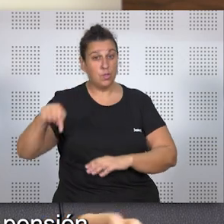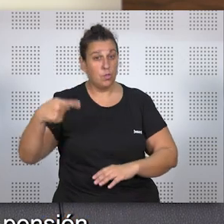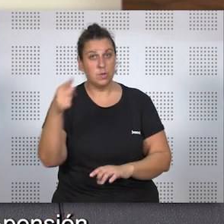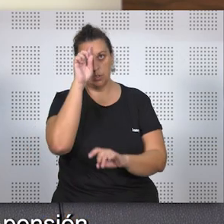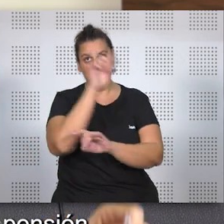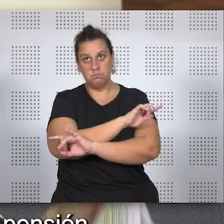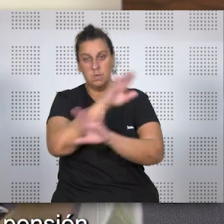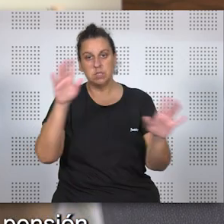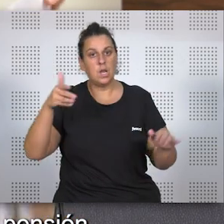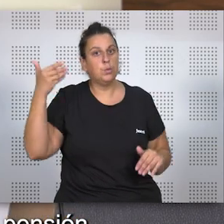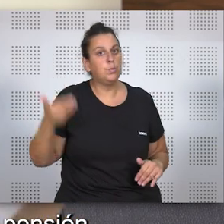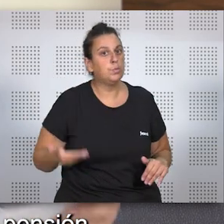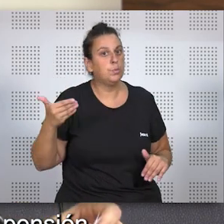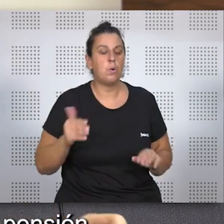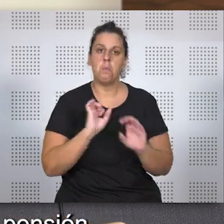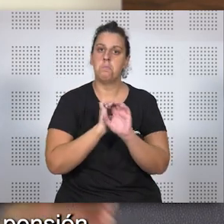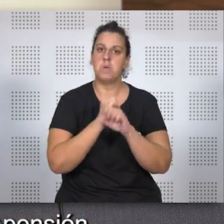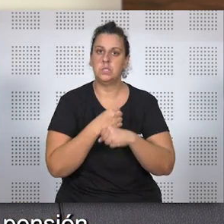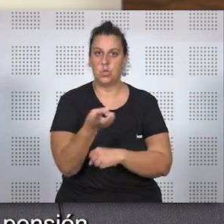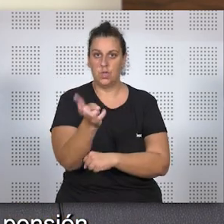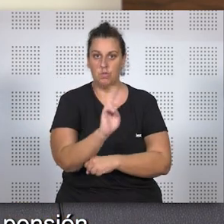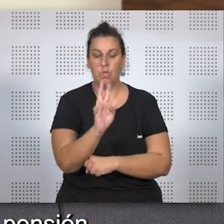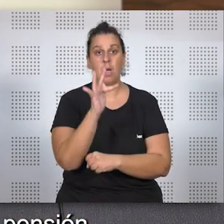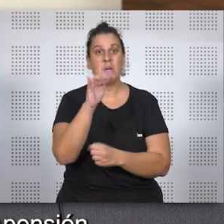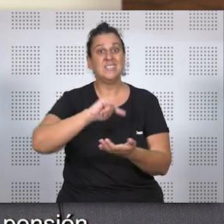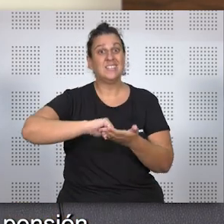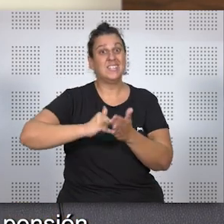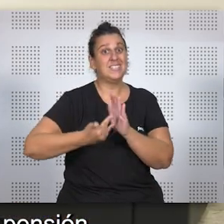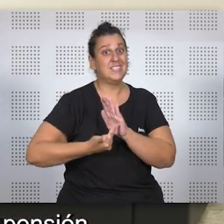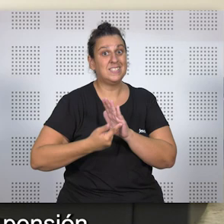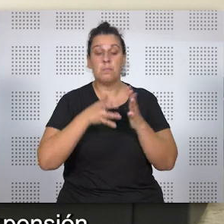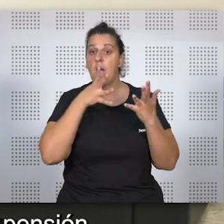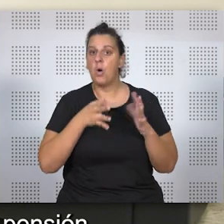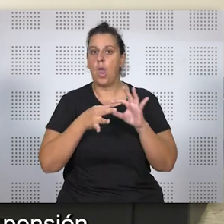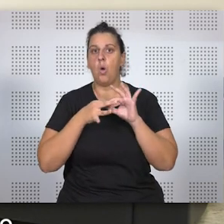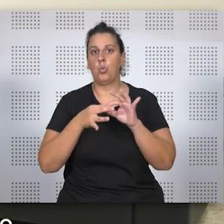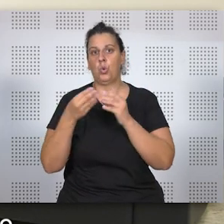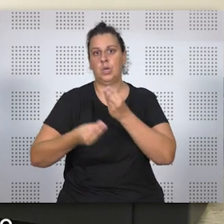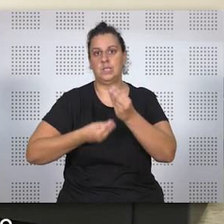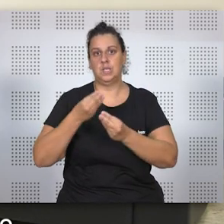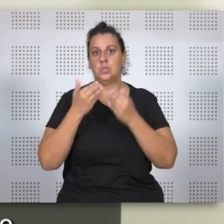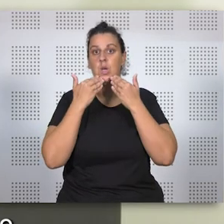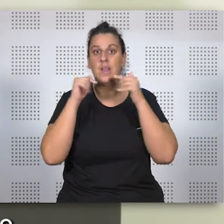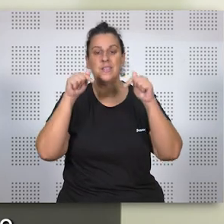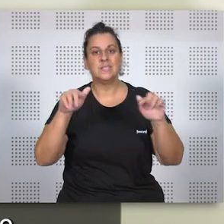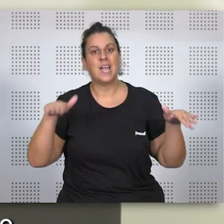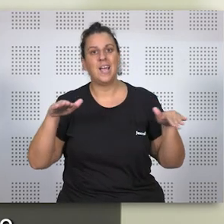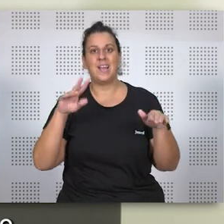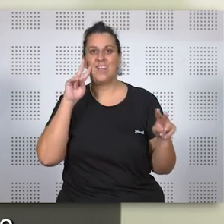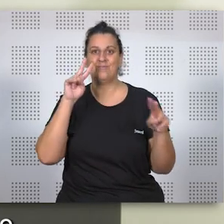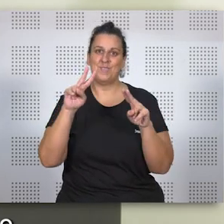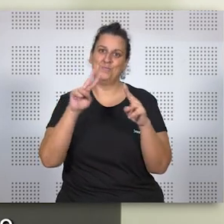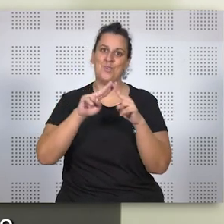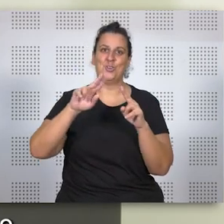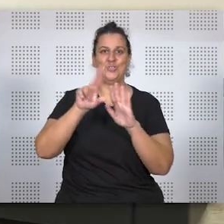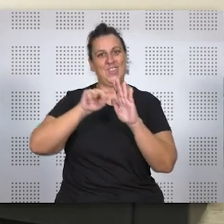muchísimo más claro la importancia de esta pensión y el sistema que opera ahora para las uniones de hecho. Pues muchas gracias a ti Ángela, hasta el próximo vídeo. Hasta el